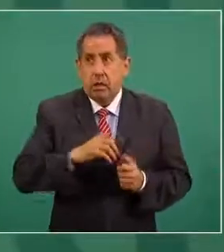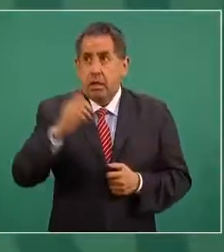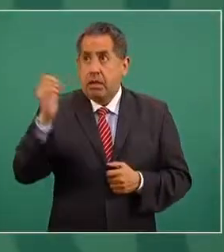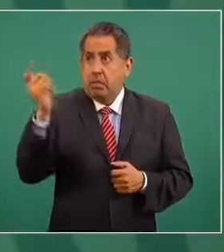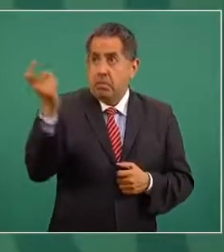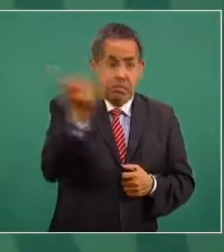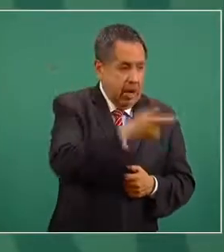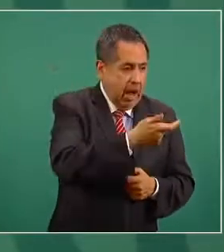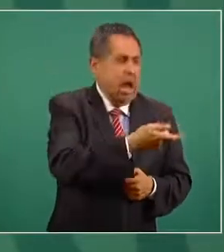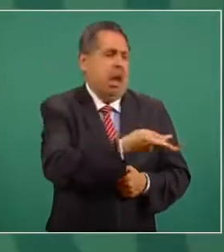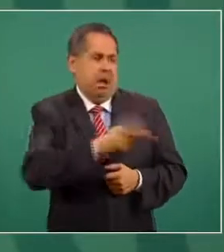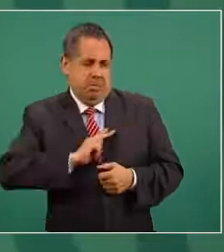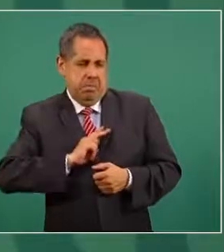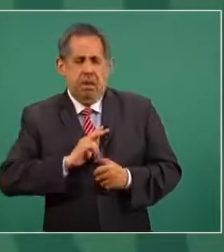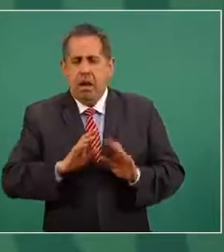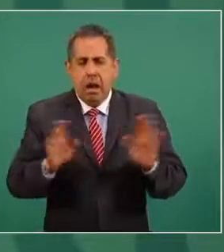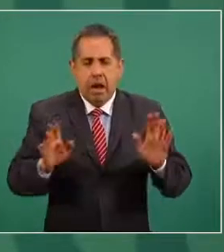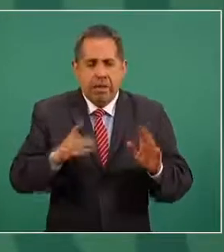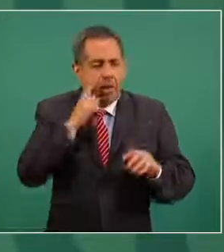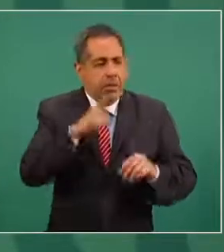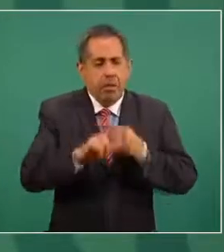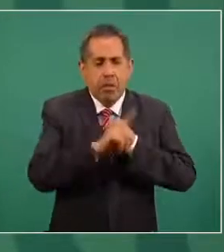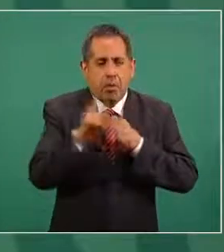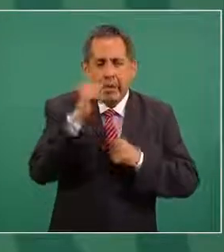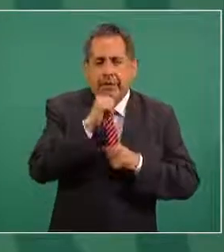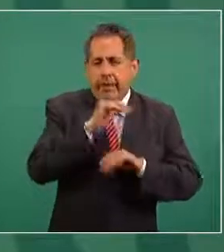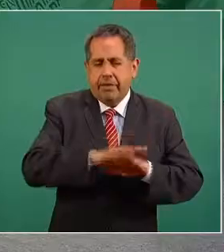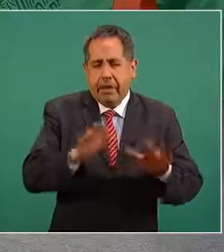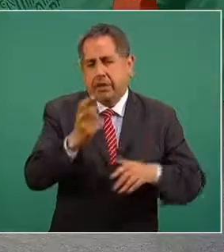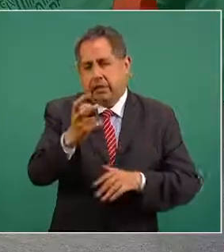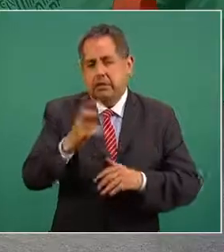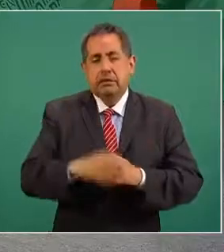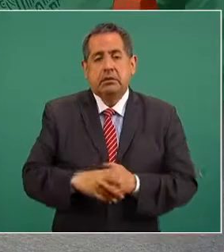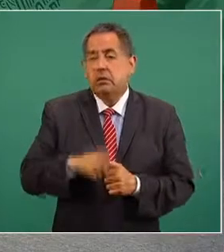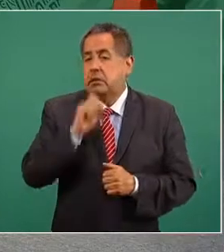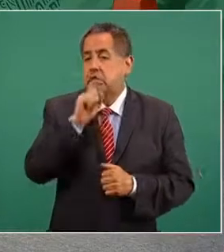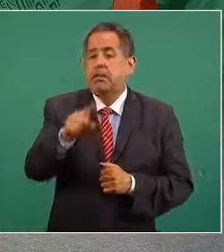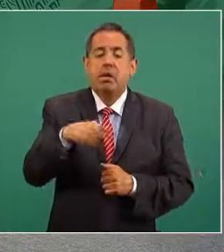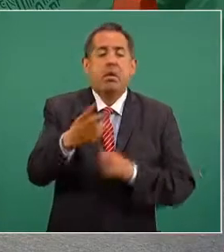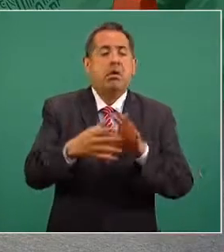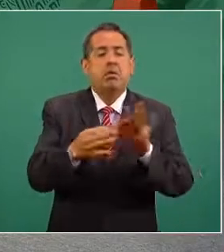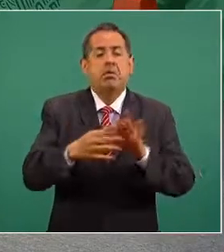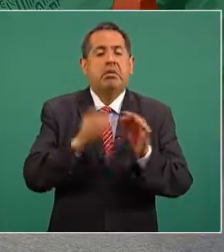y también pues comentarles